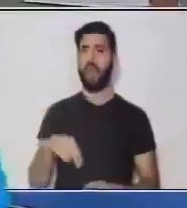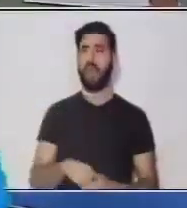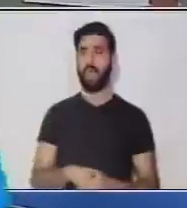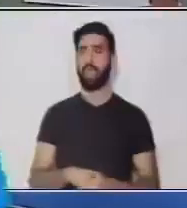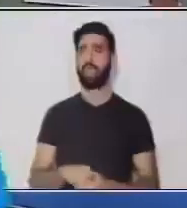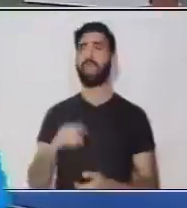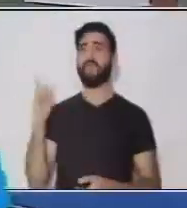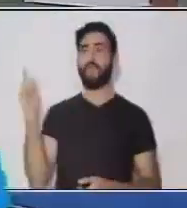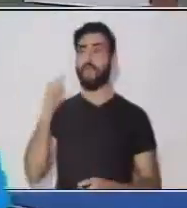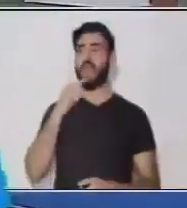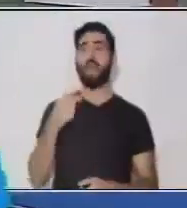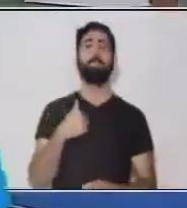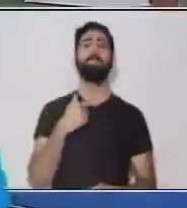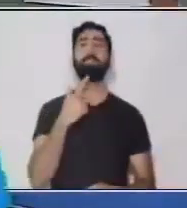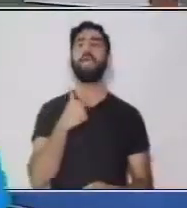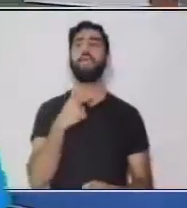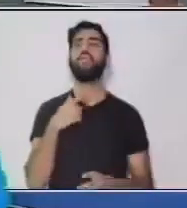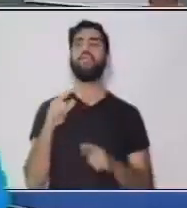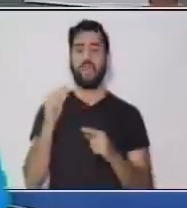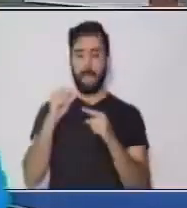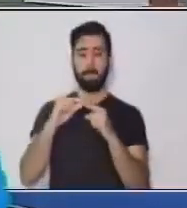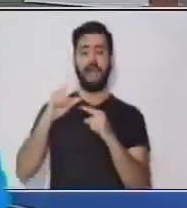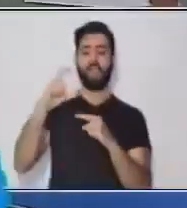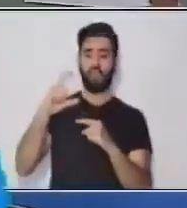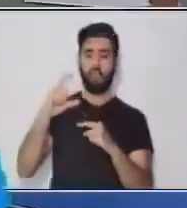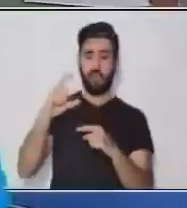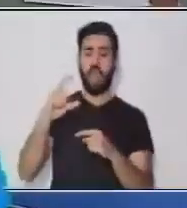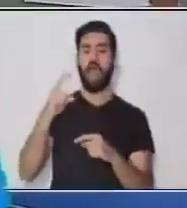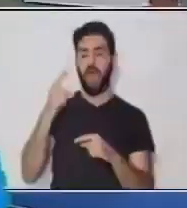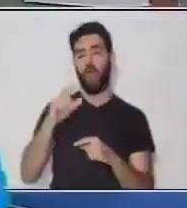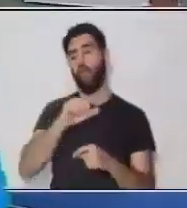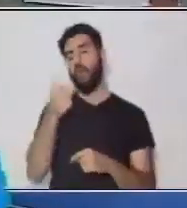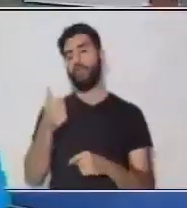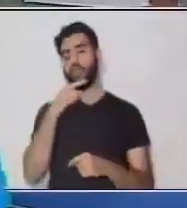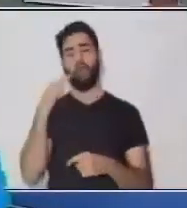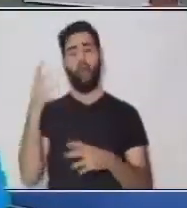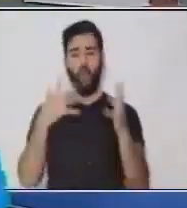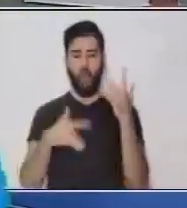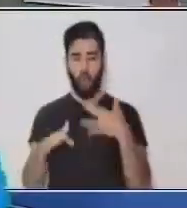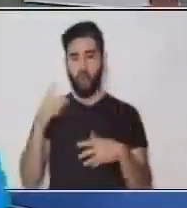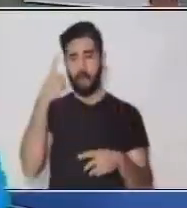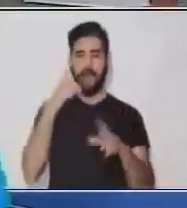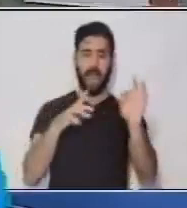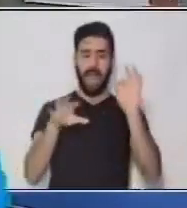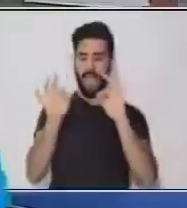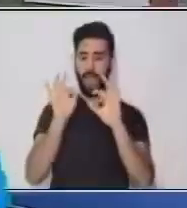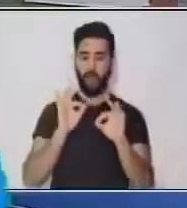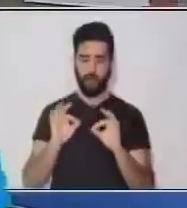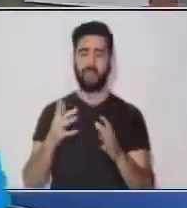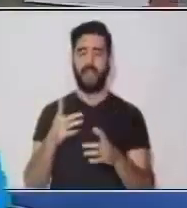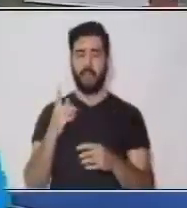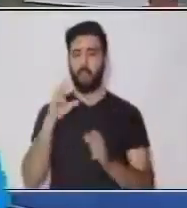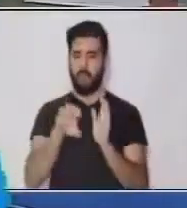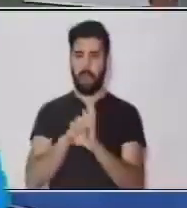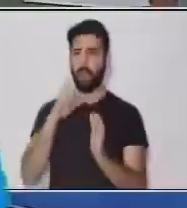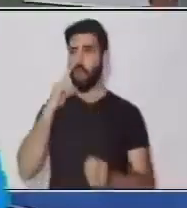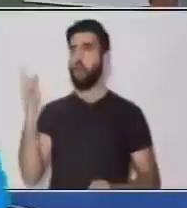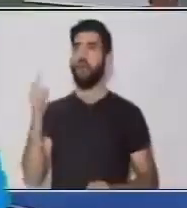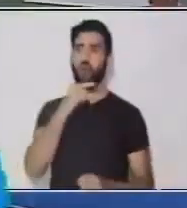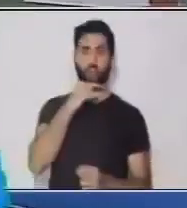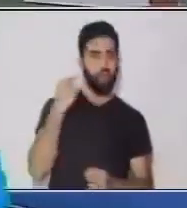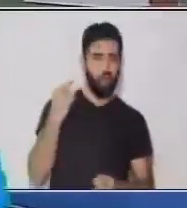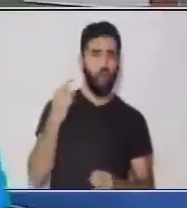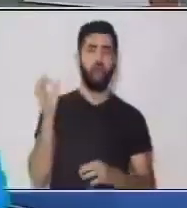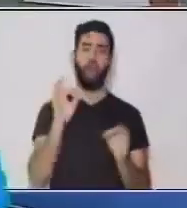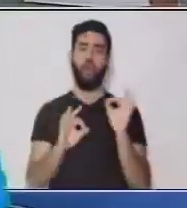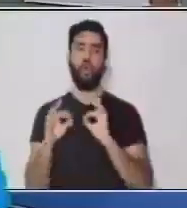tip... A mí me gusta escribir las mayúsculas con otro color... Para poder identificarlas en los textos. Entonces yo lo hago a veces con rojo... Con rosado, ¿verdad?